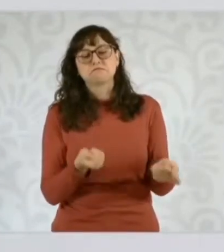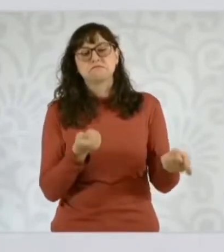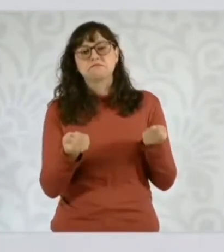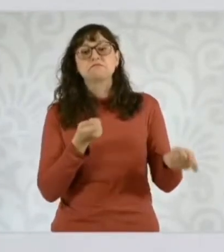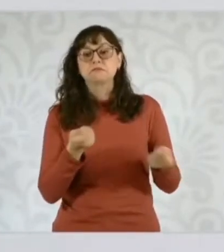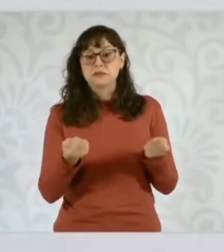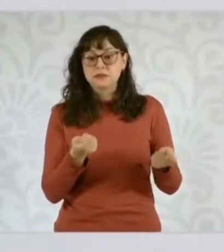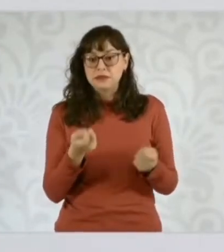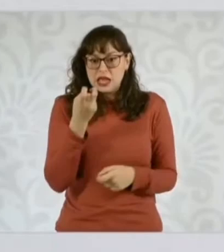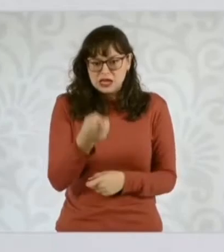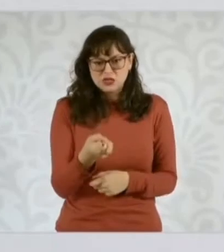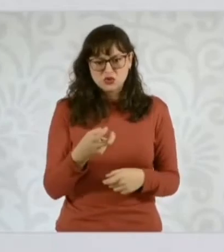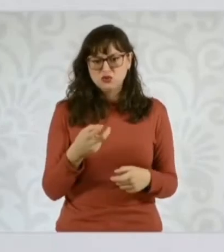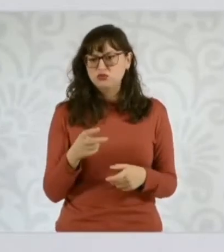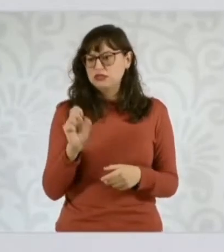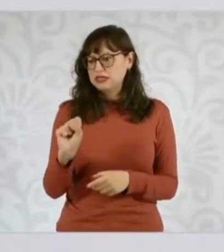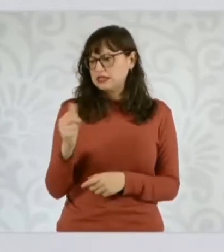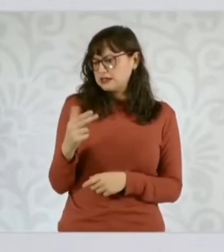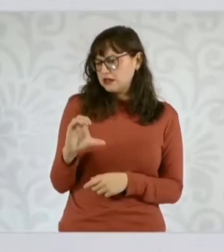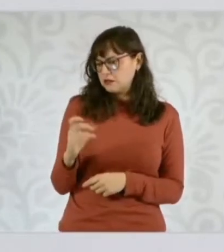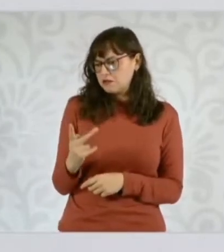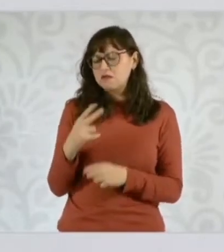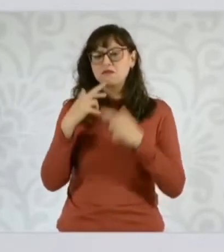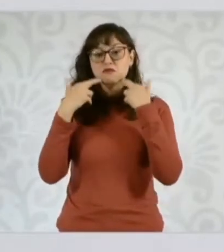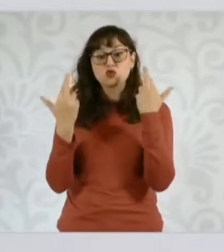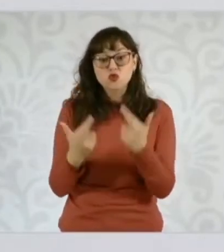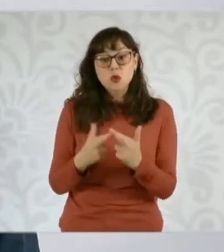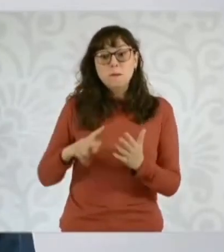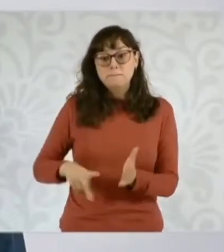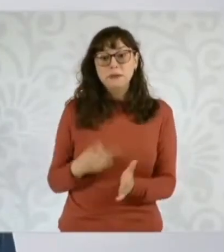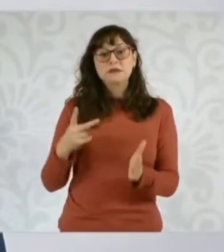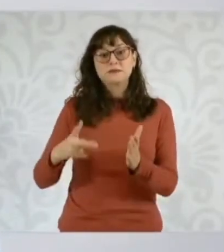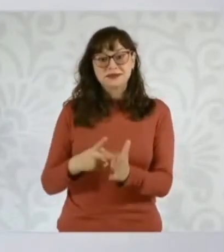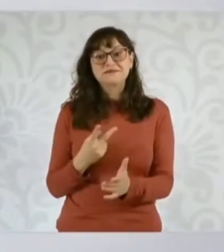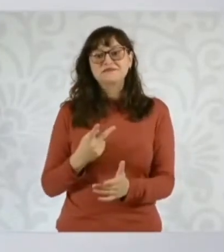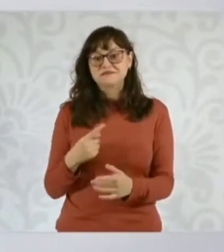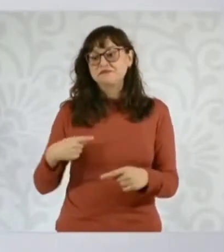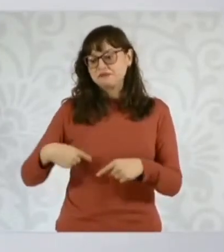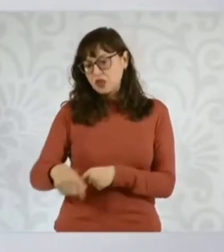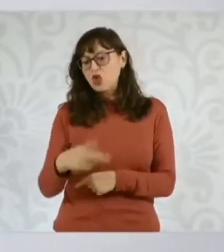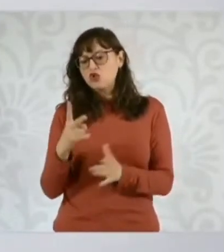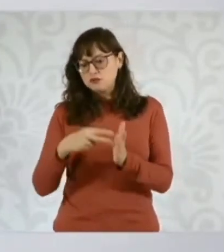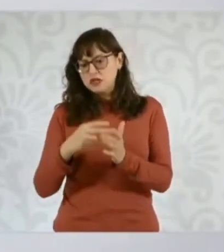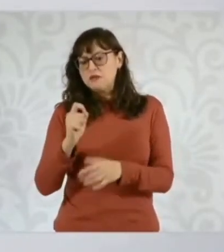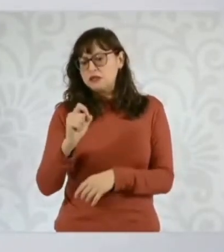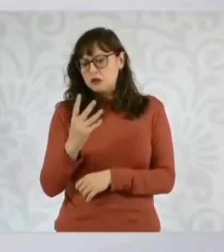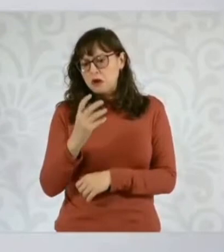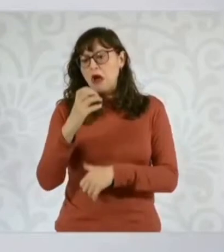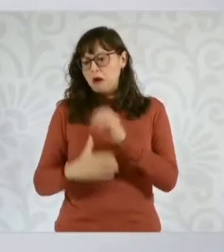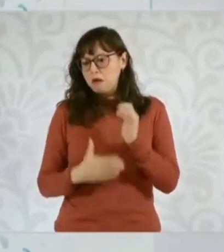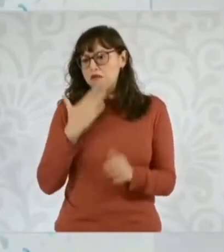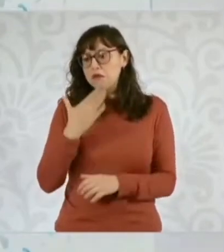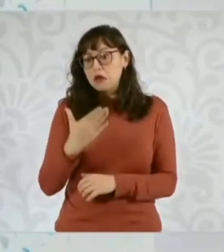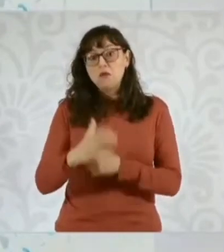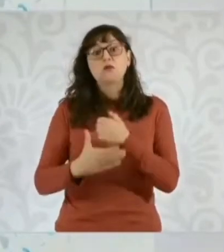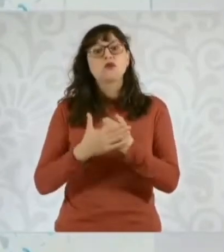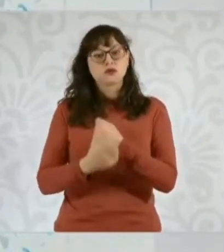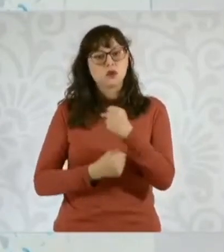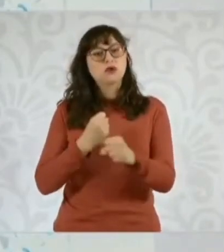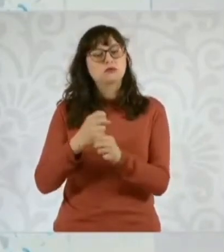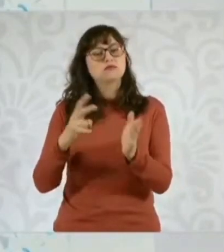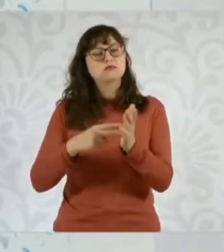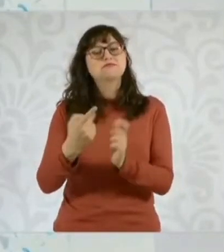con Secretaría de Hacienda y nos va a ir bien en el cierre 2024 y en el 2025.